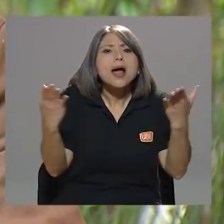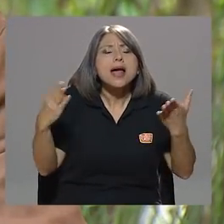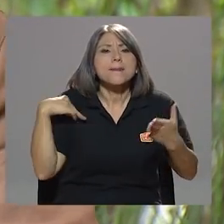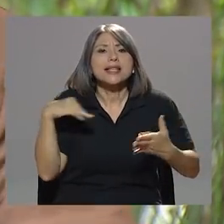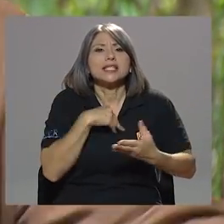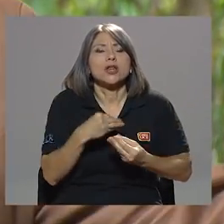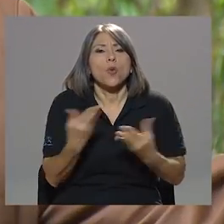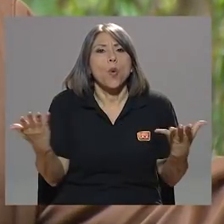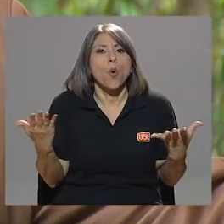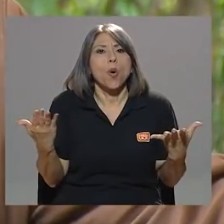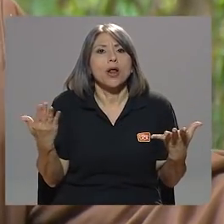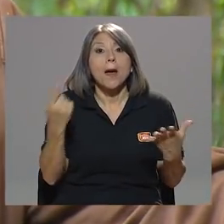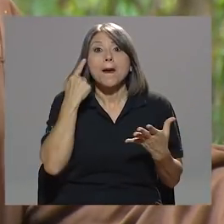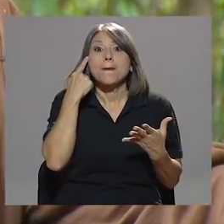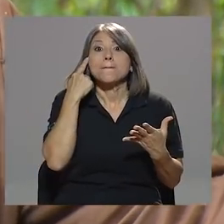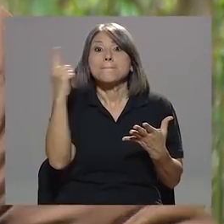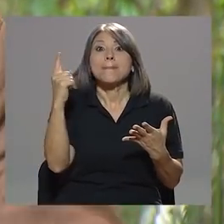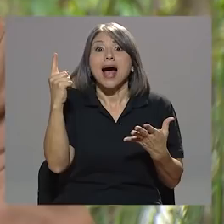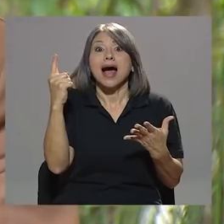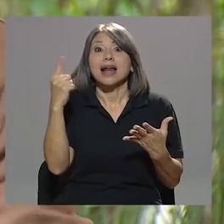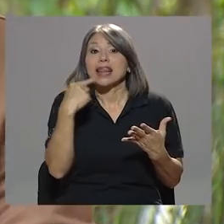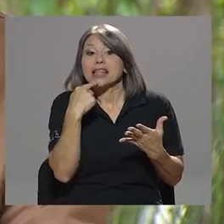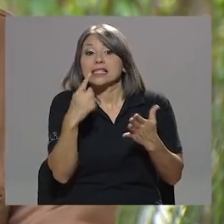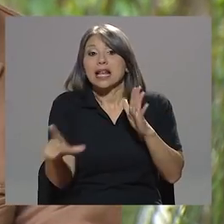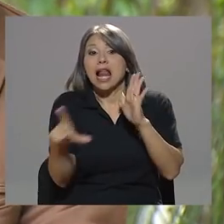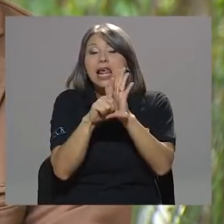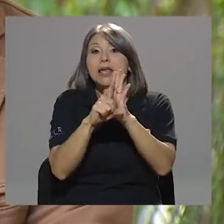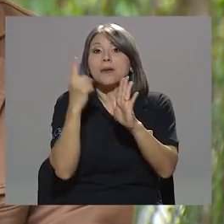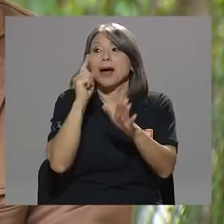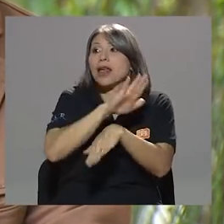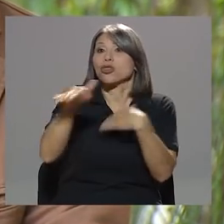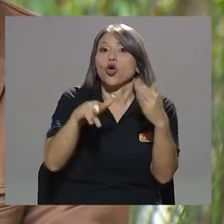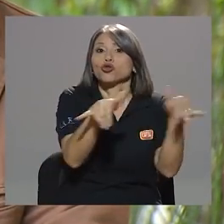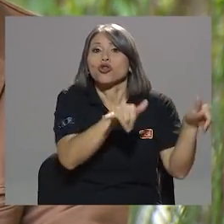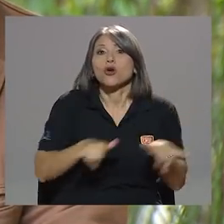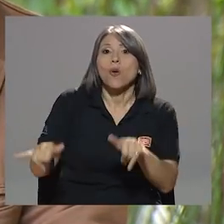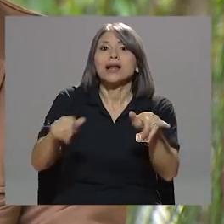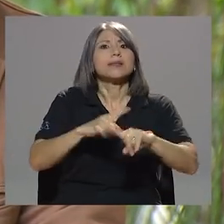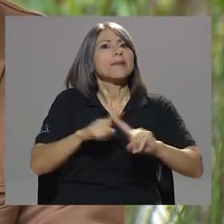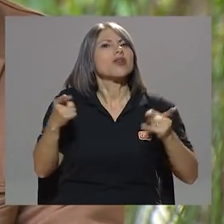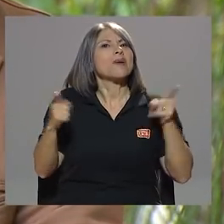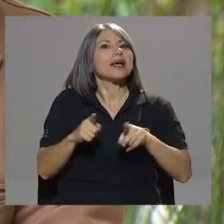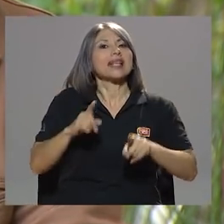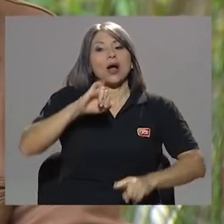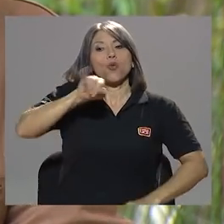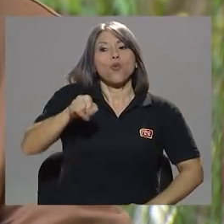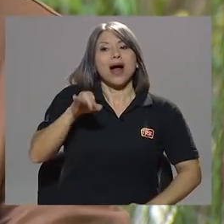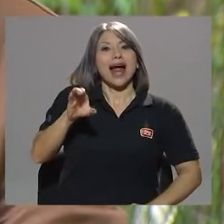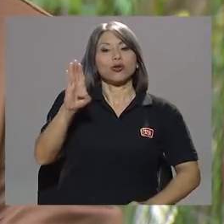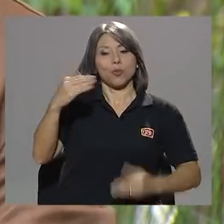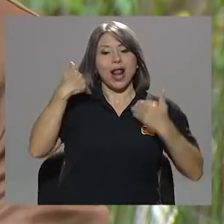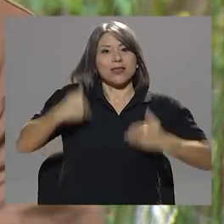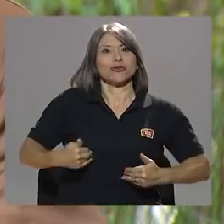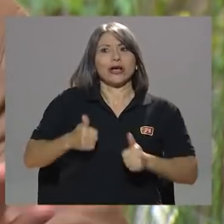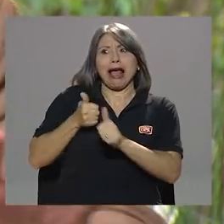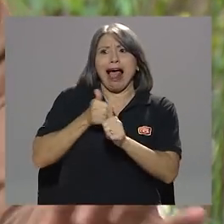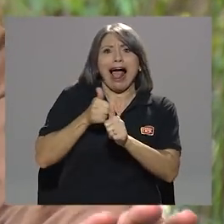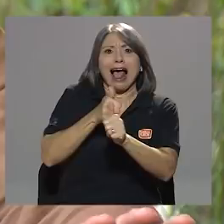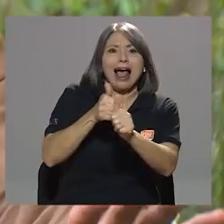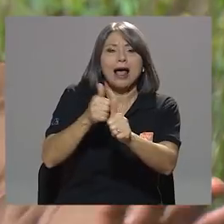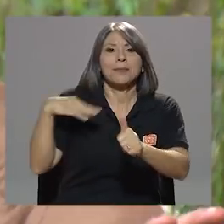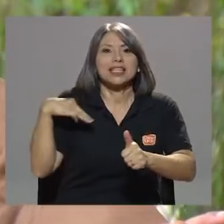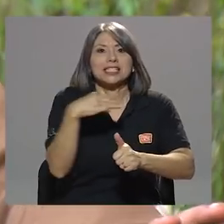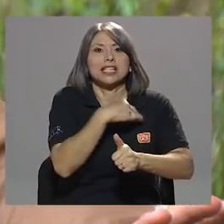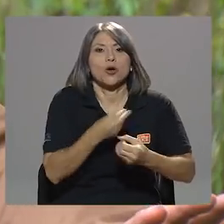ley para todos son iguales. Pero resulta que para Juan Carlos Bolaños se le aplica una persecución del Ministerio Público. Pero